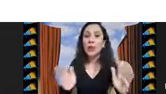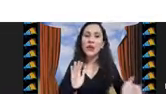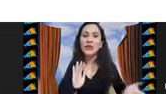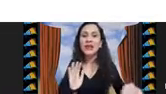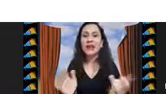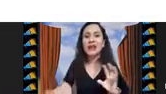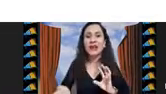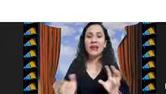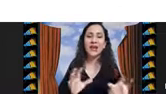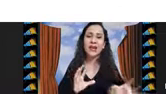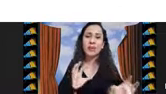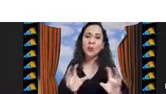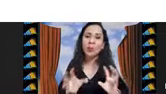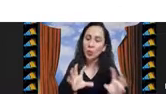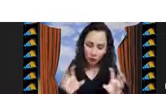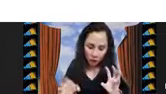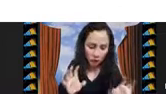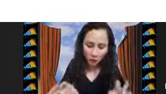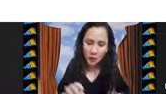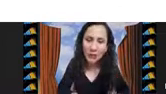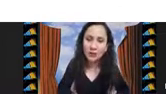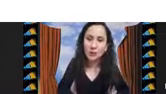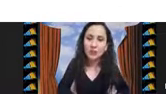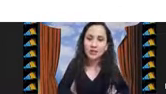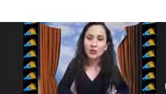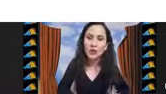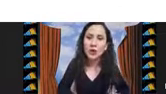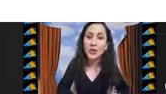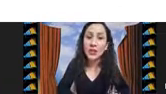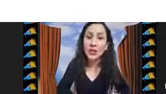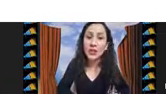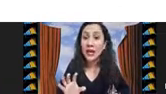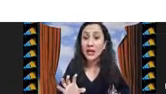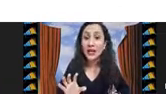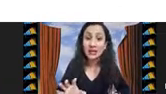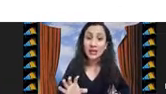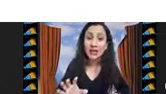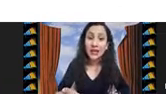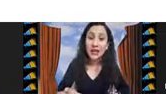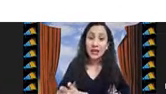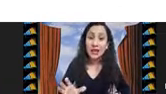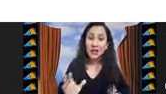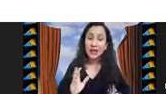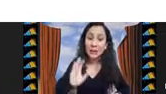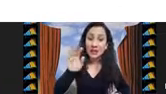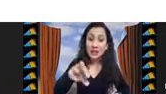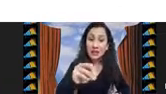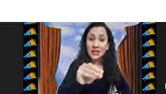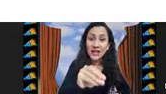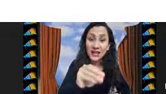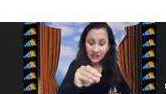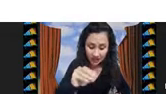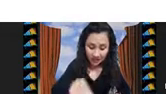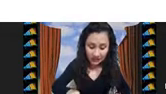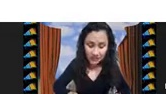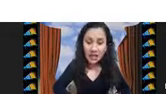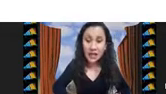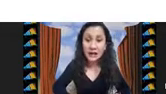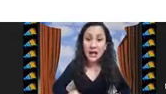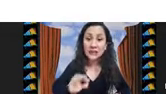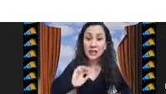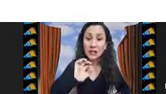y yo puedo tener muchos de los problemas de optimización combinatoria que pertenecen a